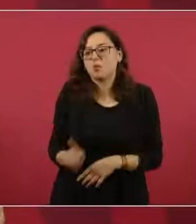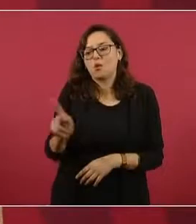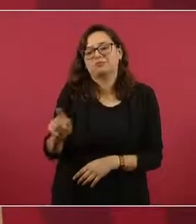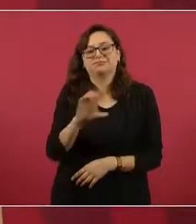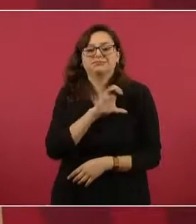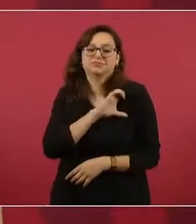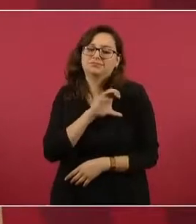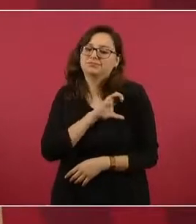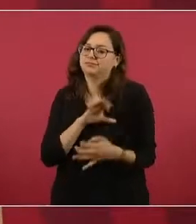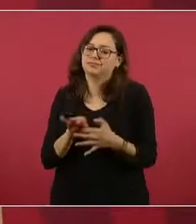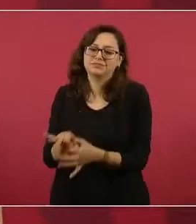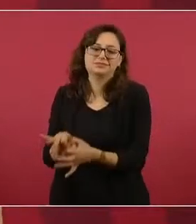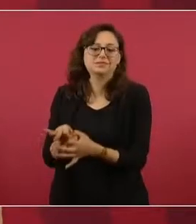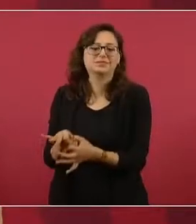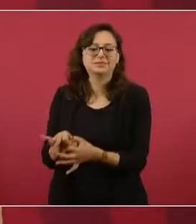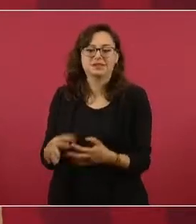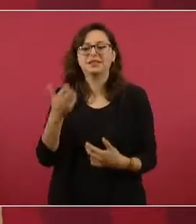querencia.